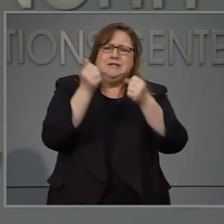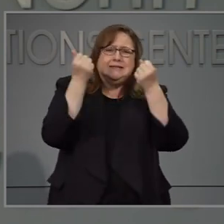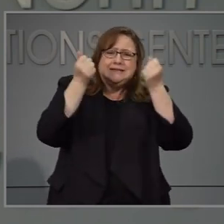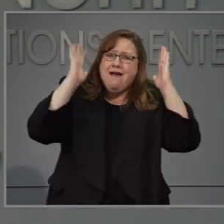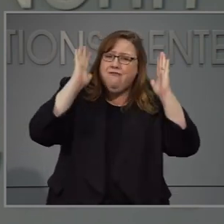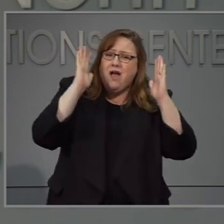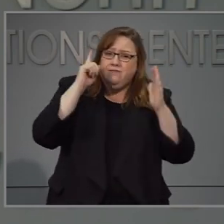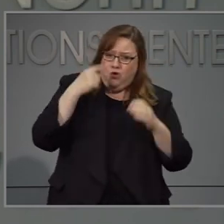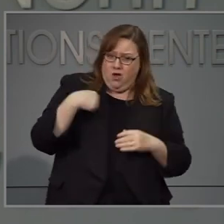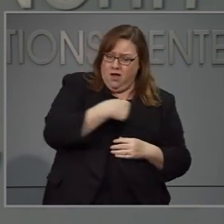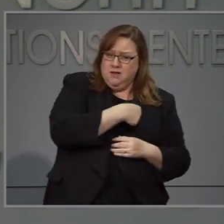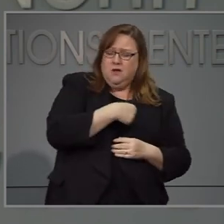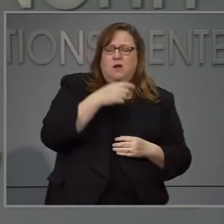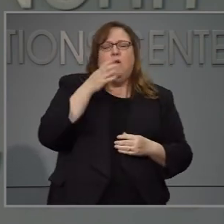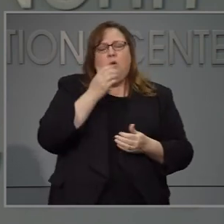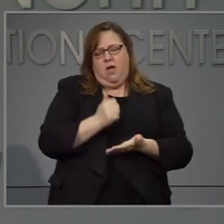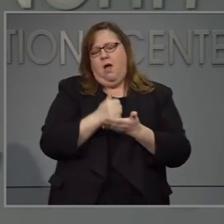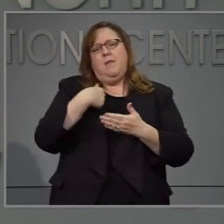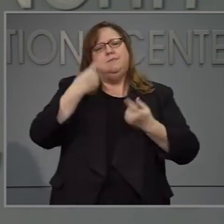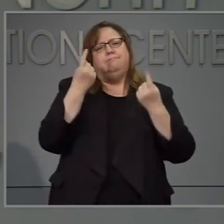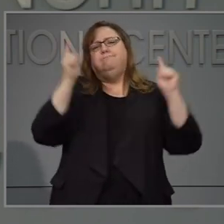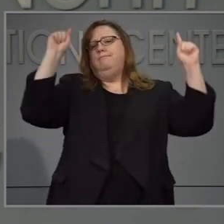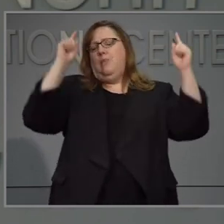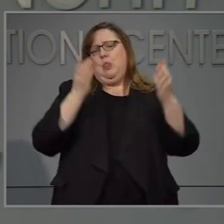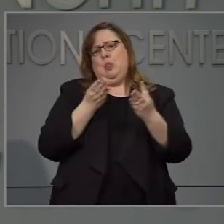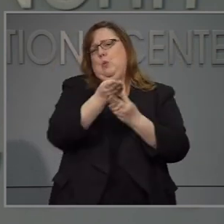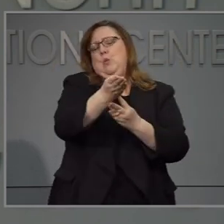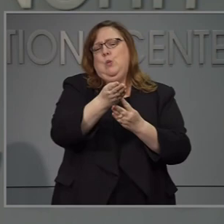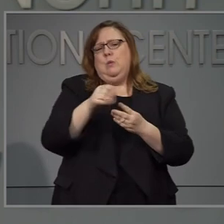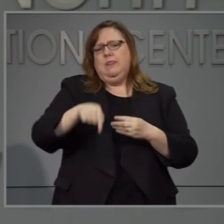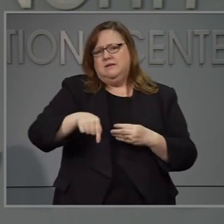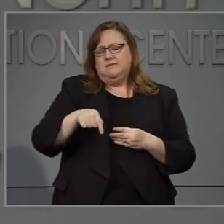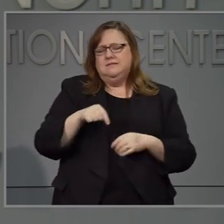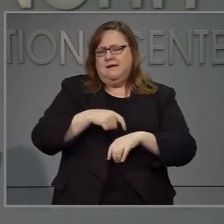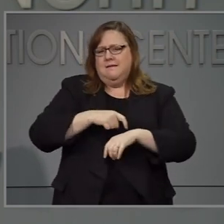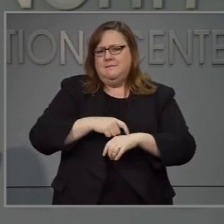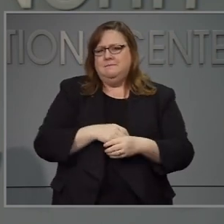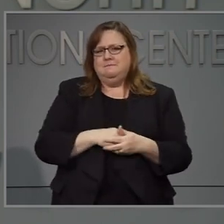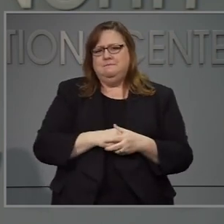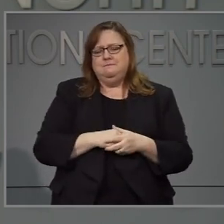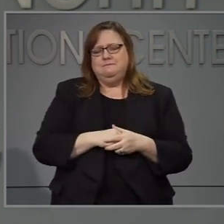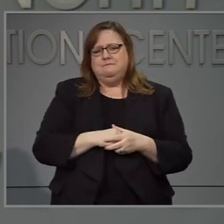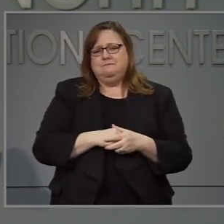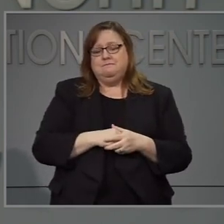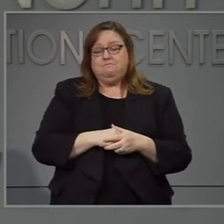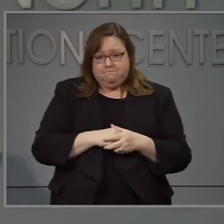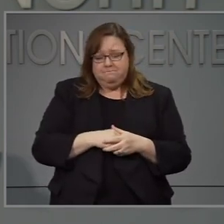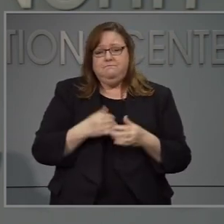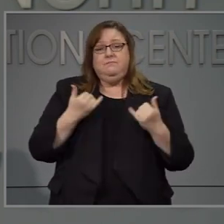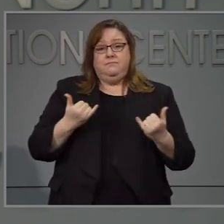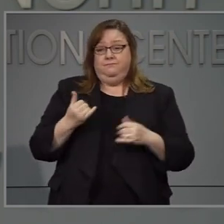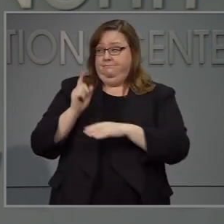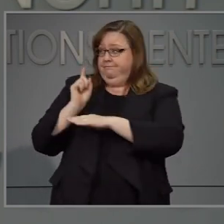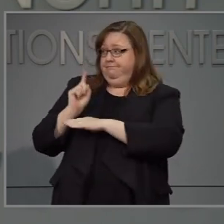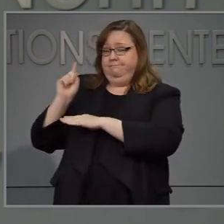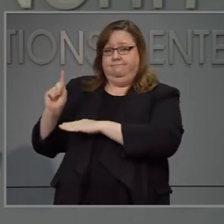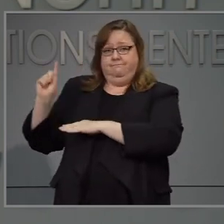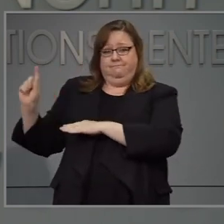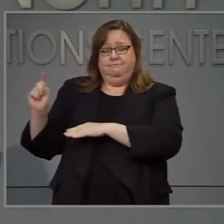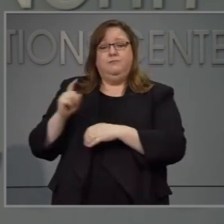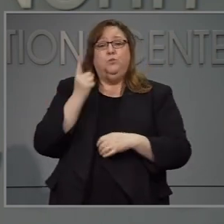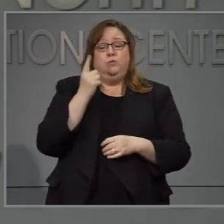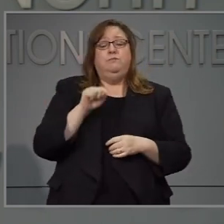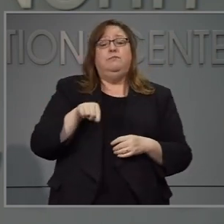equipo, dedicación y sacrificio que nos llevará al otro lado de la pandemia. El día de hoy la Secretaria